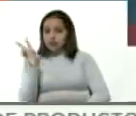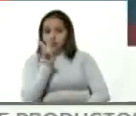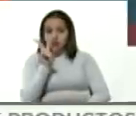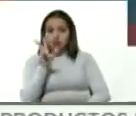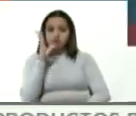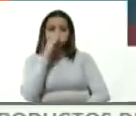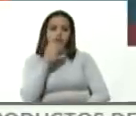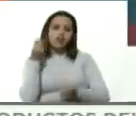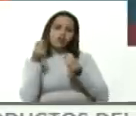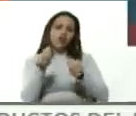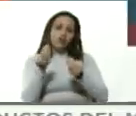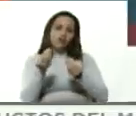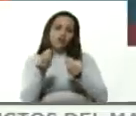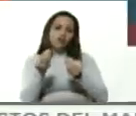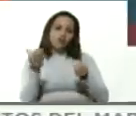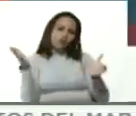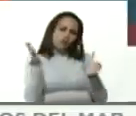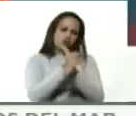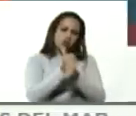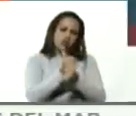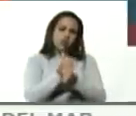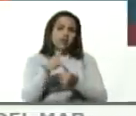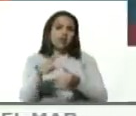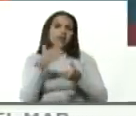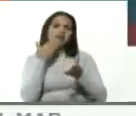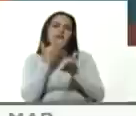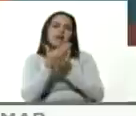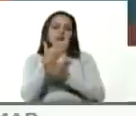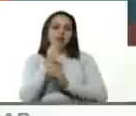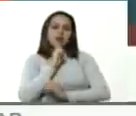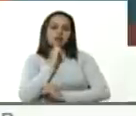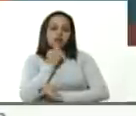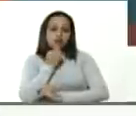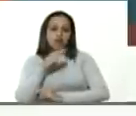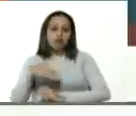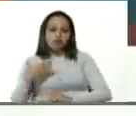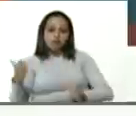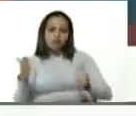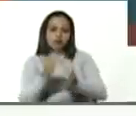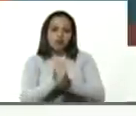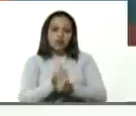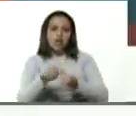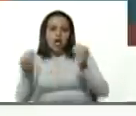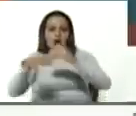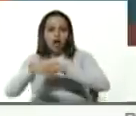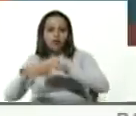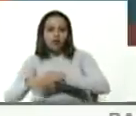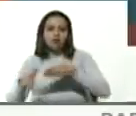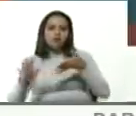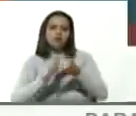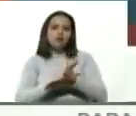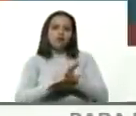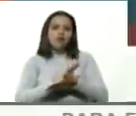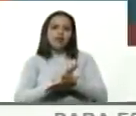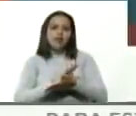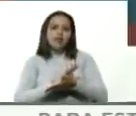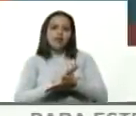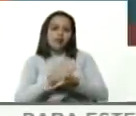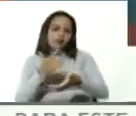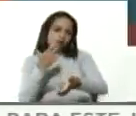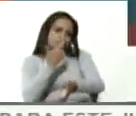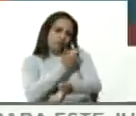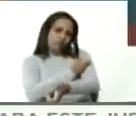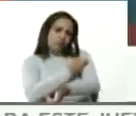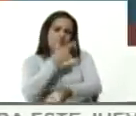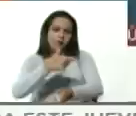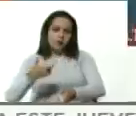conseguir hoy que afortunadamente gracias a Rusia lo hemos logrado los tratamientos para la diálisis, por ejemplo, la insulina para la